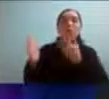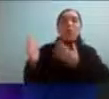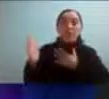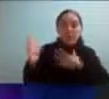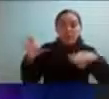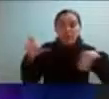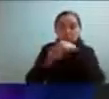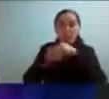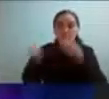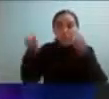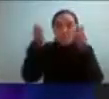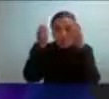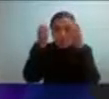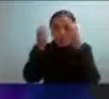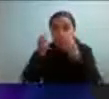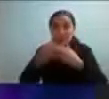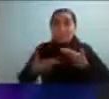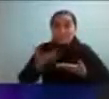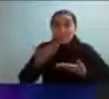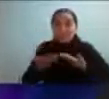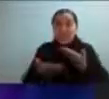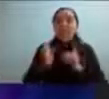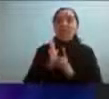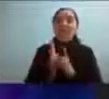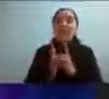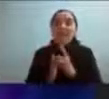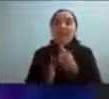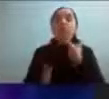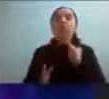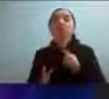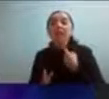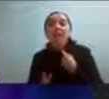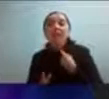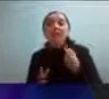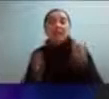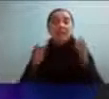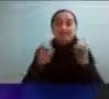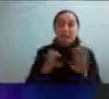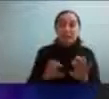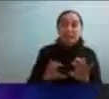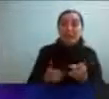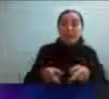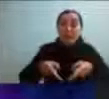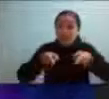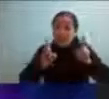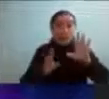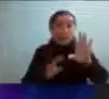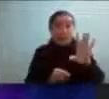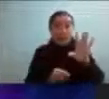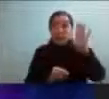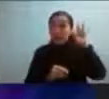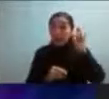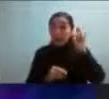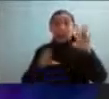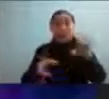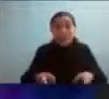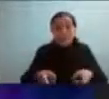motivantes constantes desarrollo de intereses especiales y que permitan elecciones y que permitan una planificación